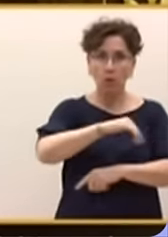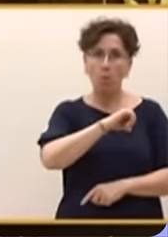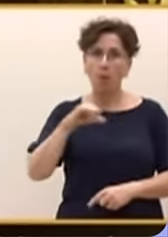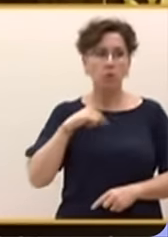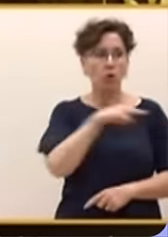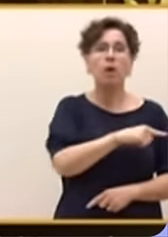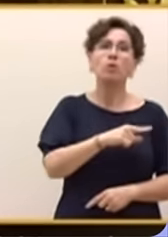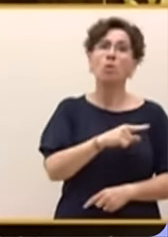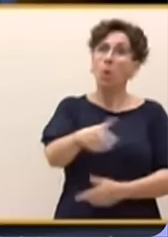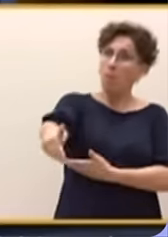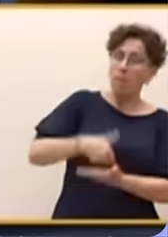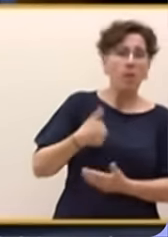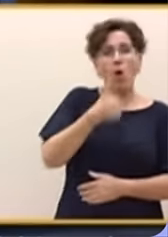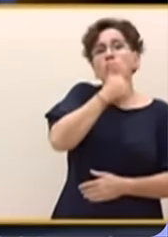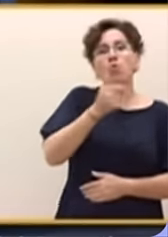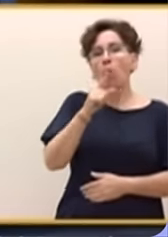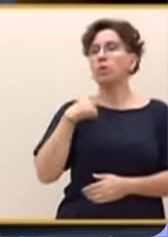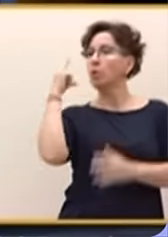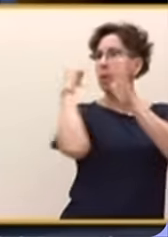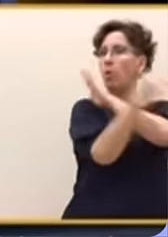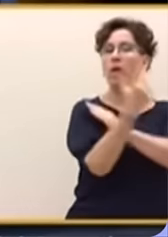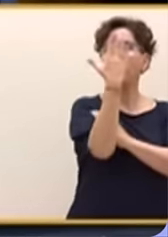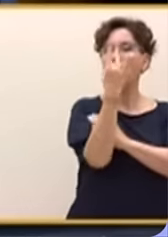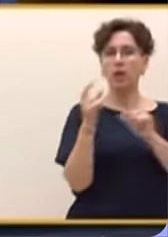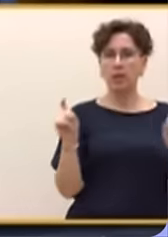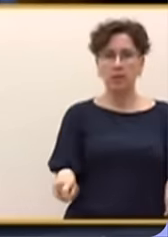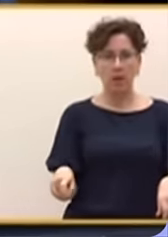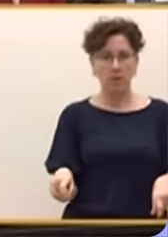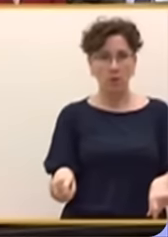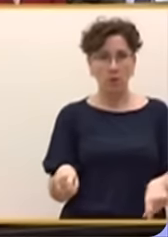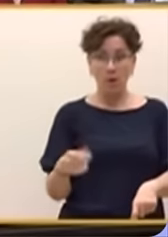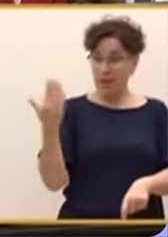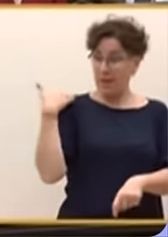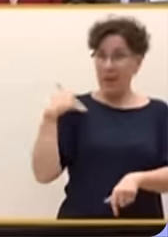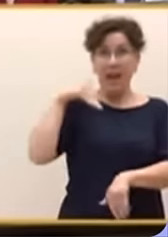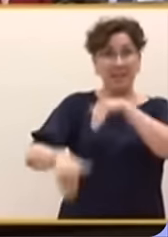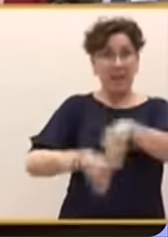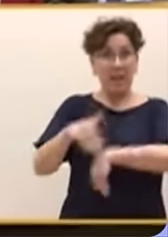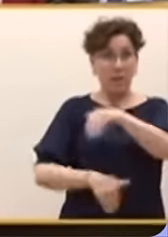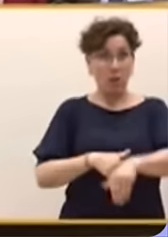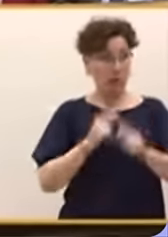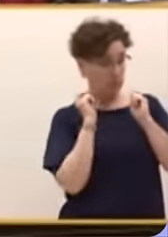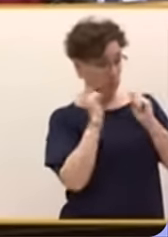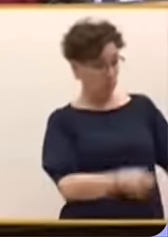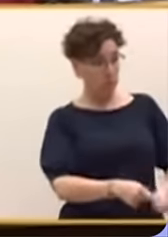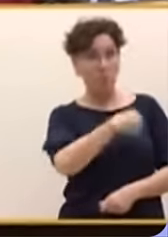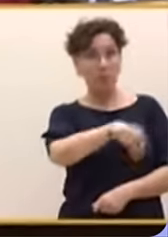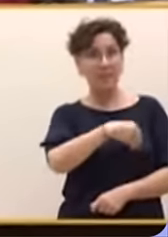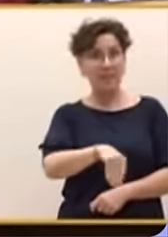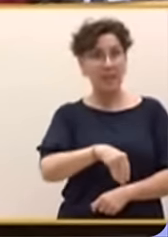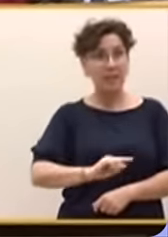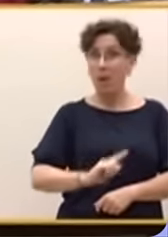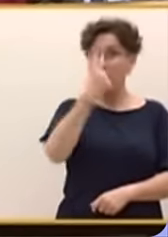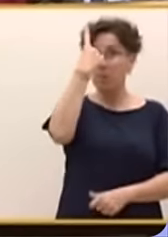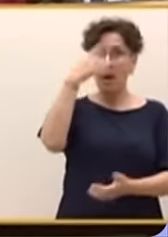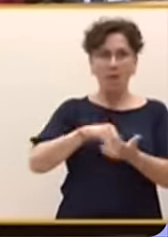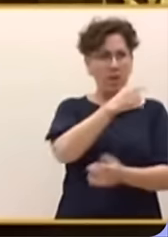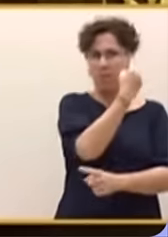cinco días de descanso. Usted ha mentido a los españoles en las primeras elecciones que le eligieron a usted como presidente del gobierno,